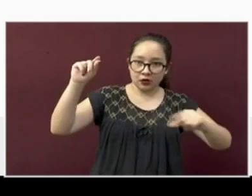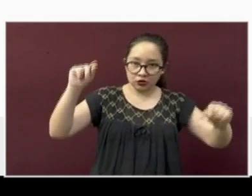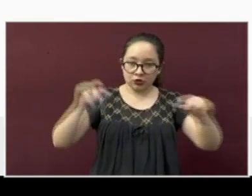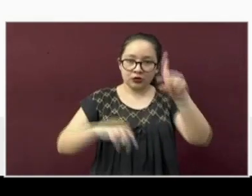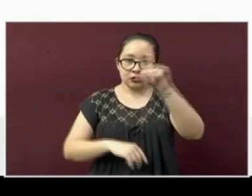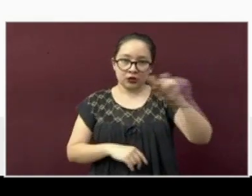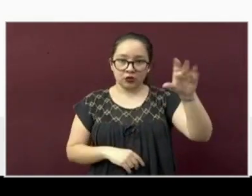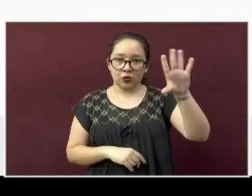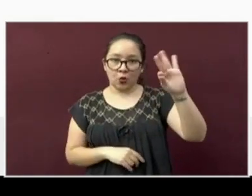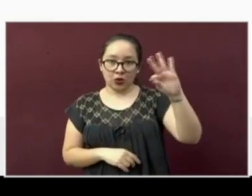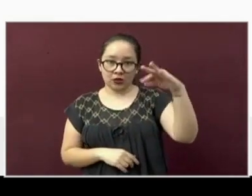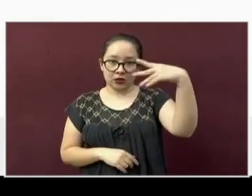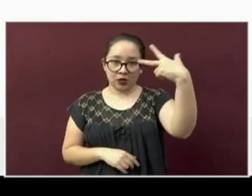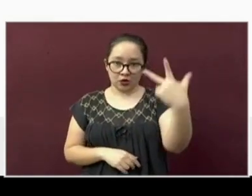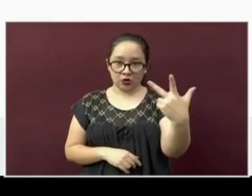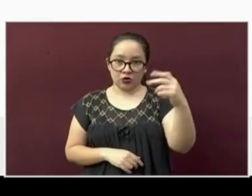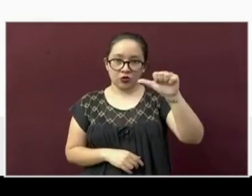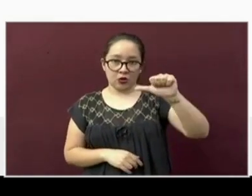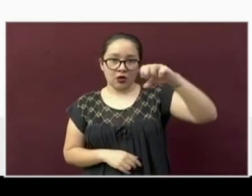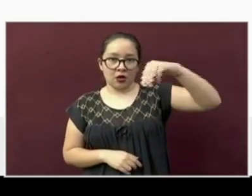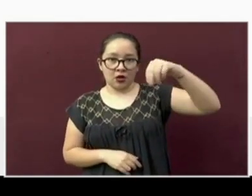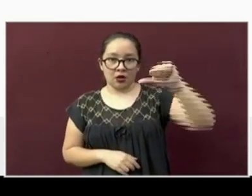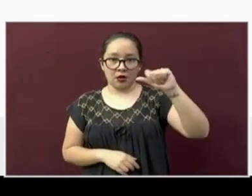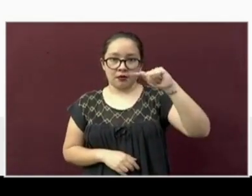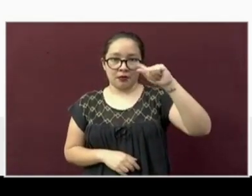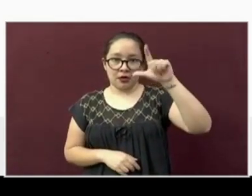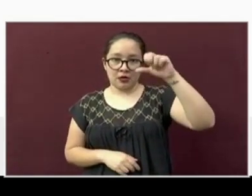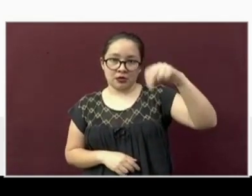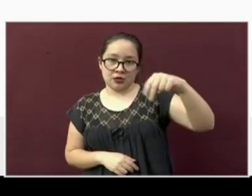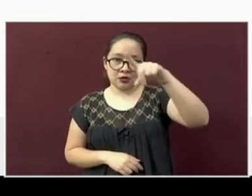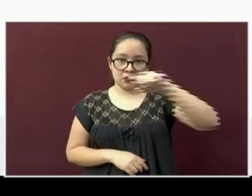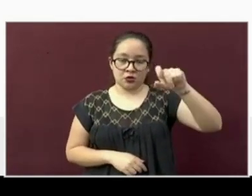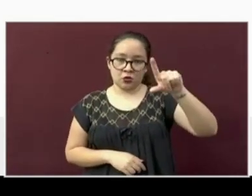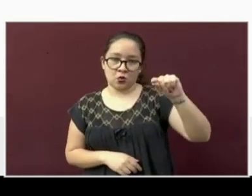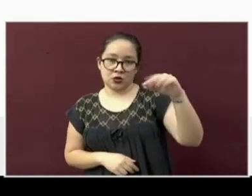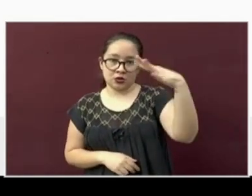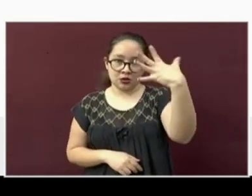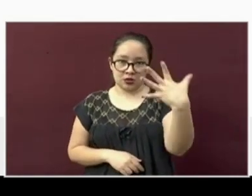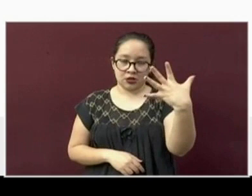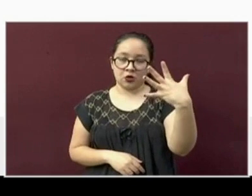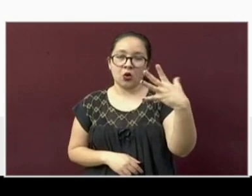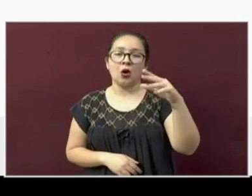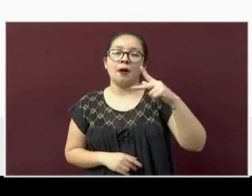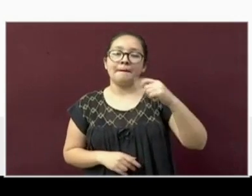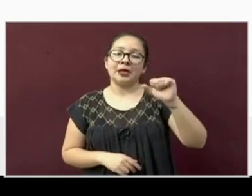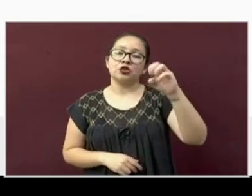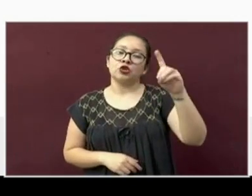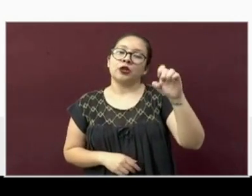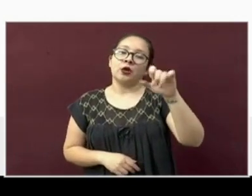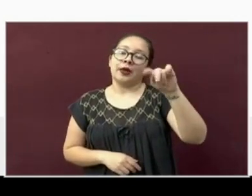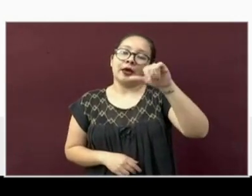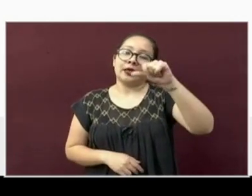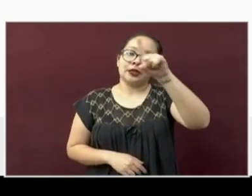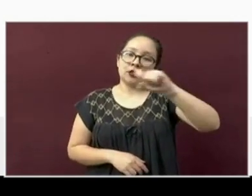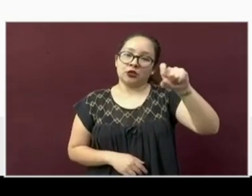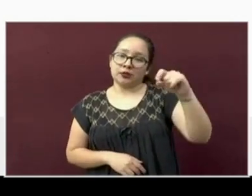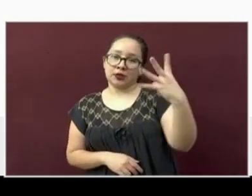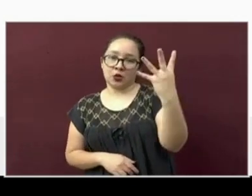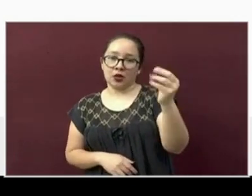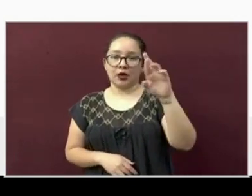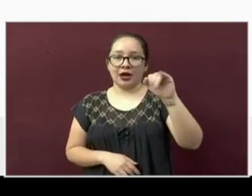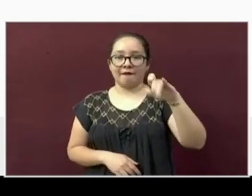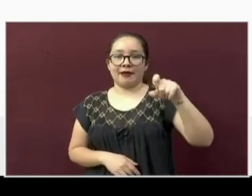cuarenta y ocho. Amatlán de los Reyes ciento cuarenta y cinco. Paso de Oveja ciento veinticuatro. Y Rafael